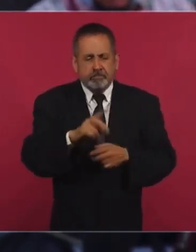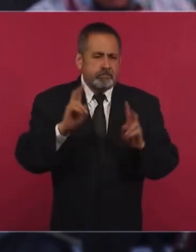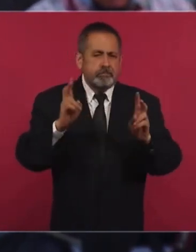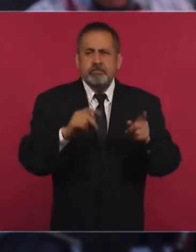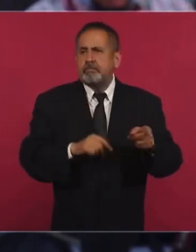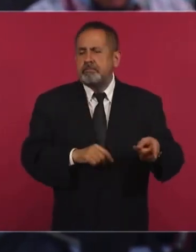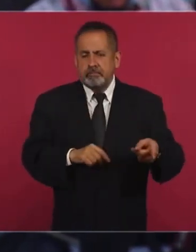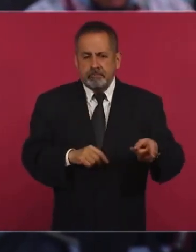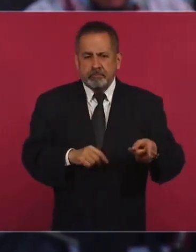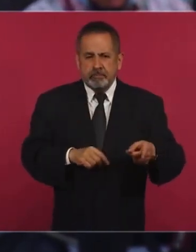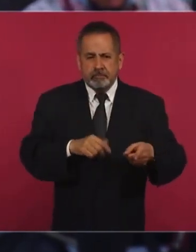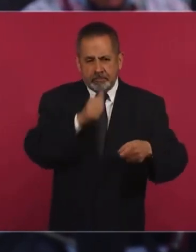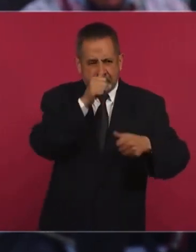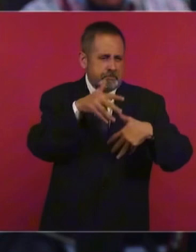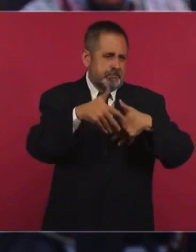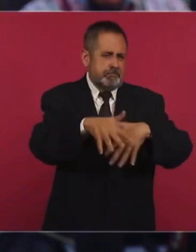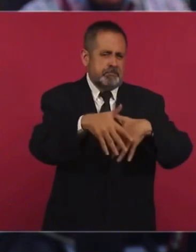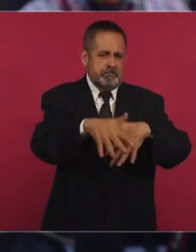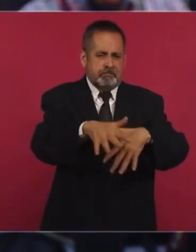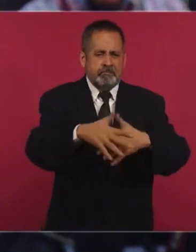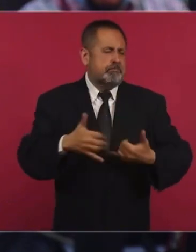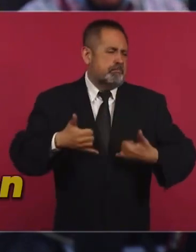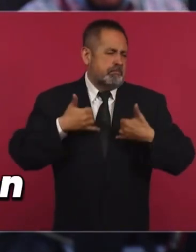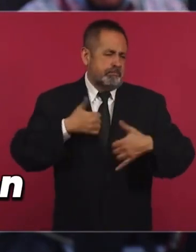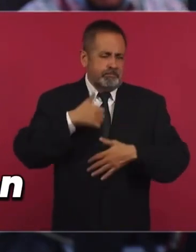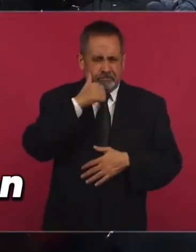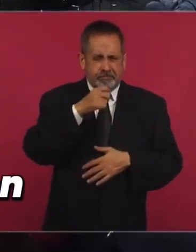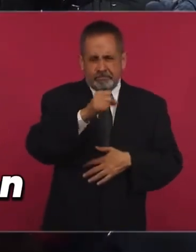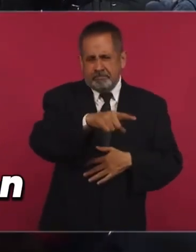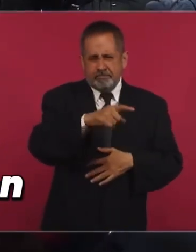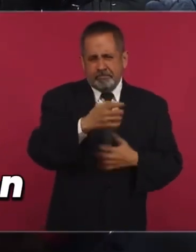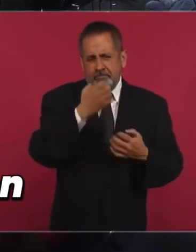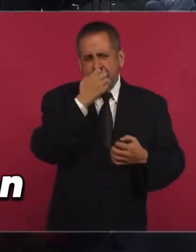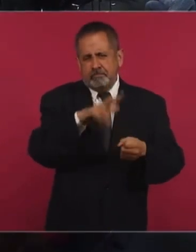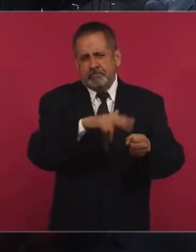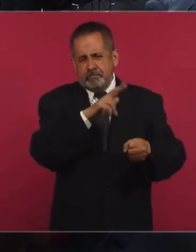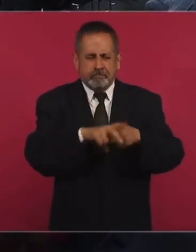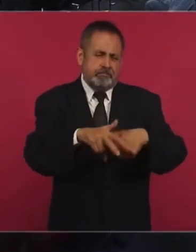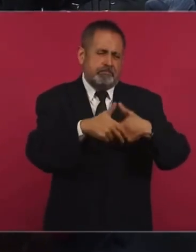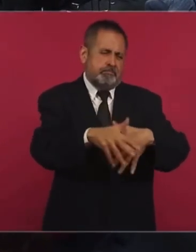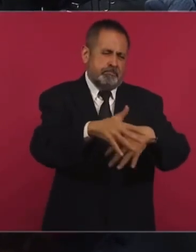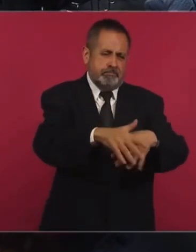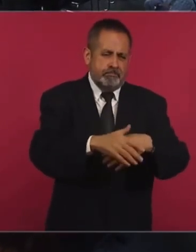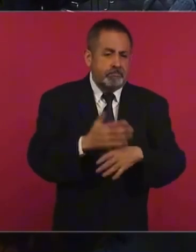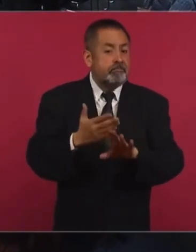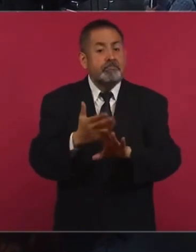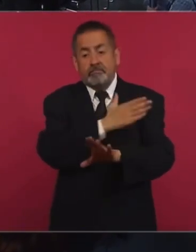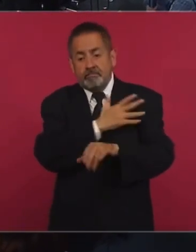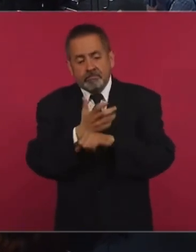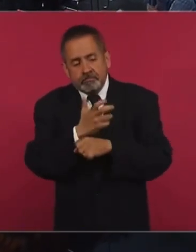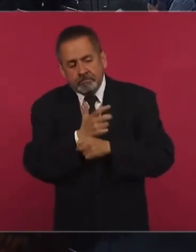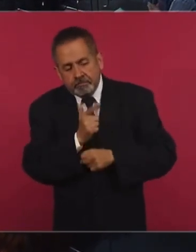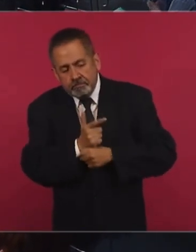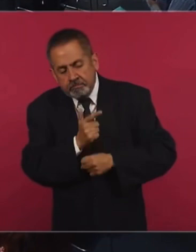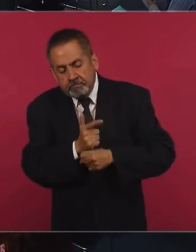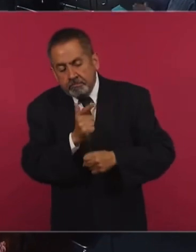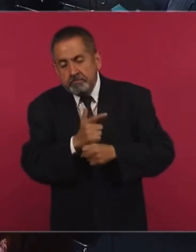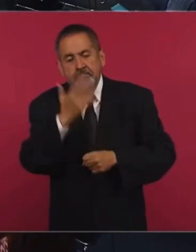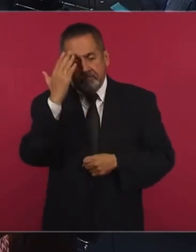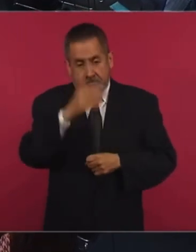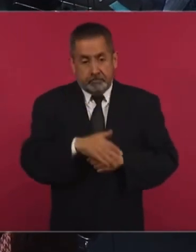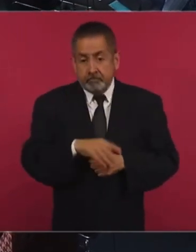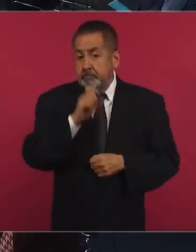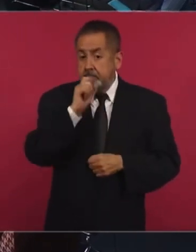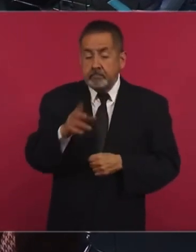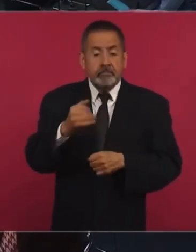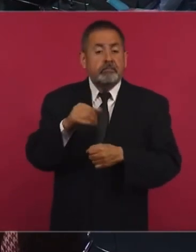protestas que hacen los jóvenes, sobre todo cuando son normalistas. También lo que apuntan es que hay información del